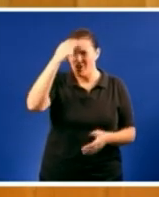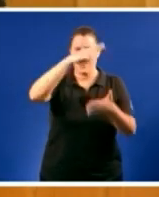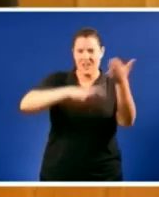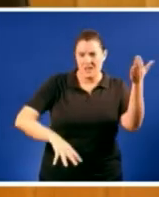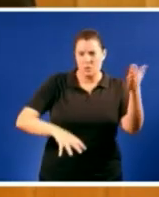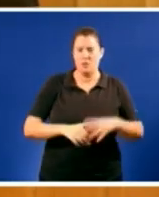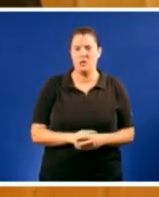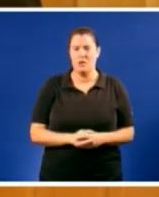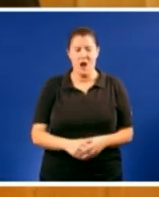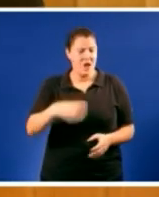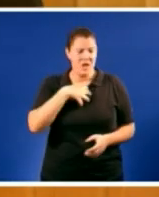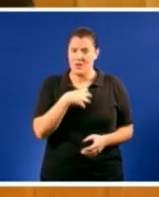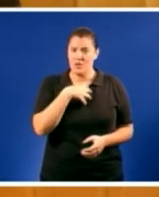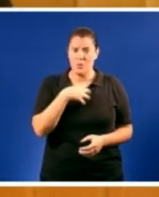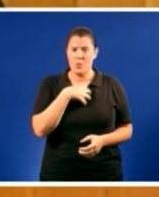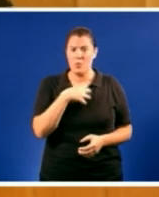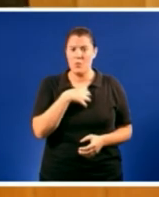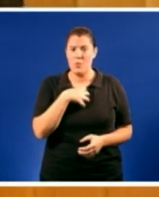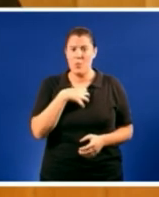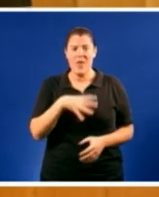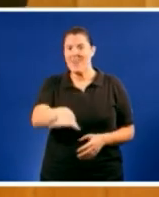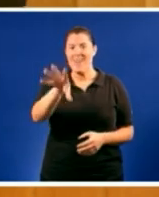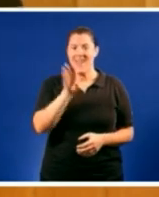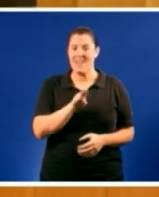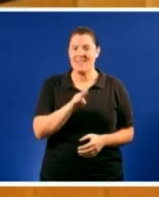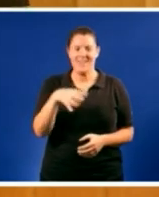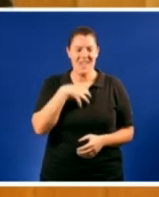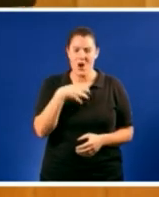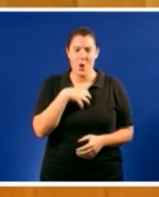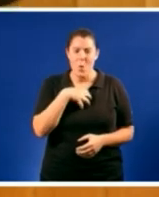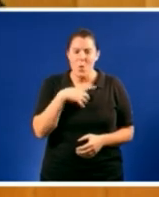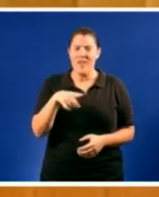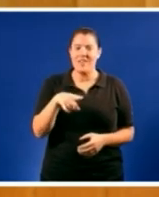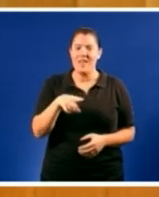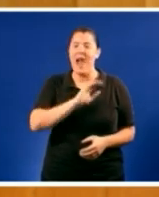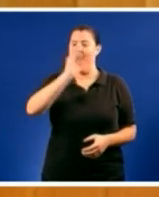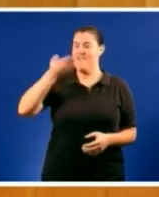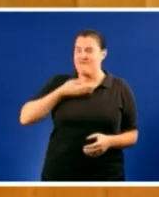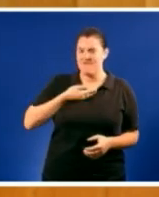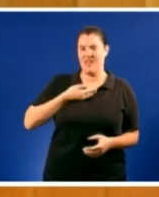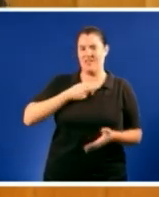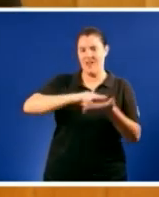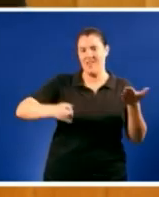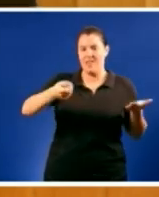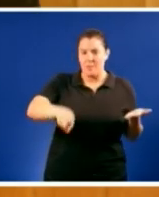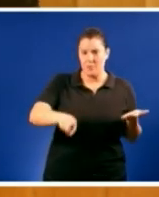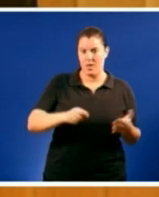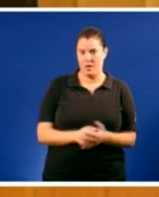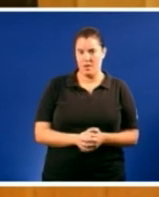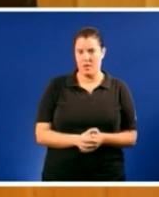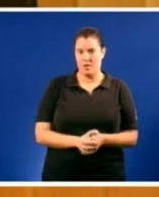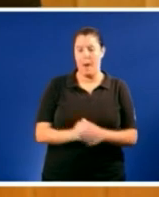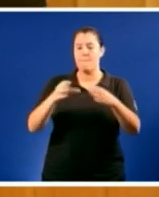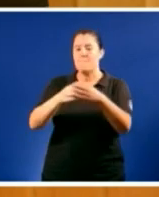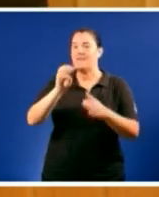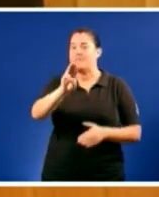e incapaz de comprender que iso tamén afecta a Galiza O seu partido